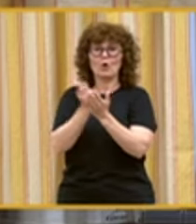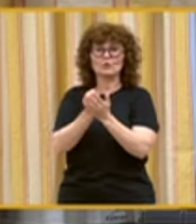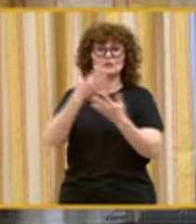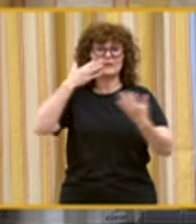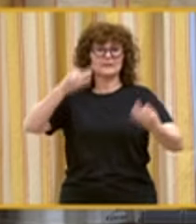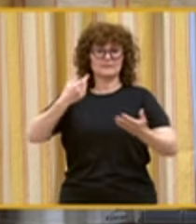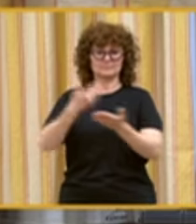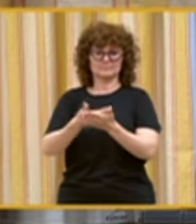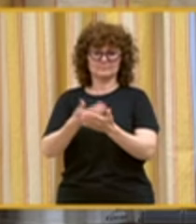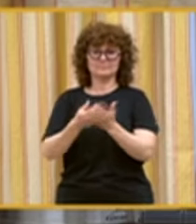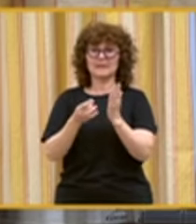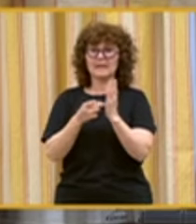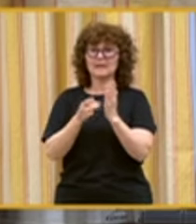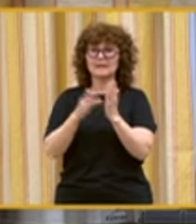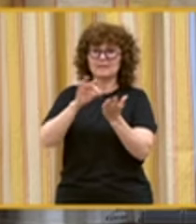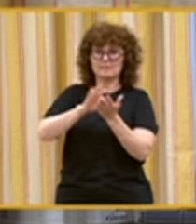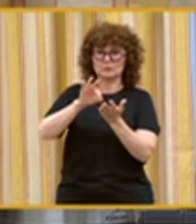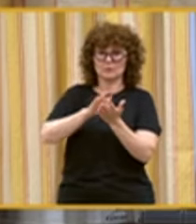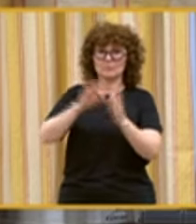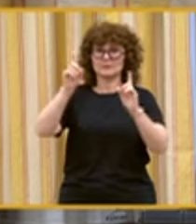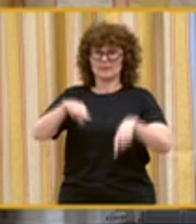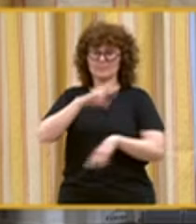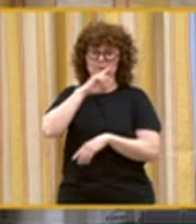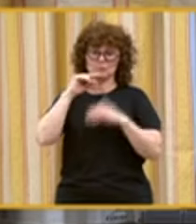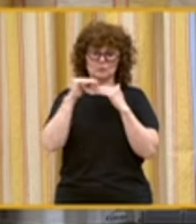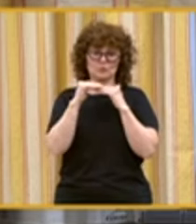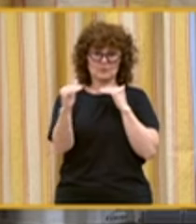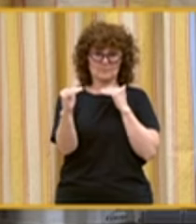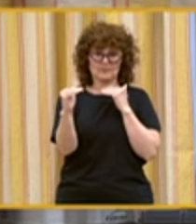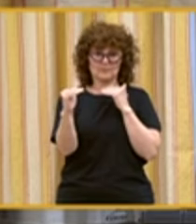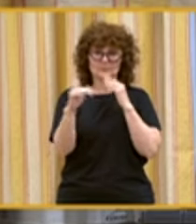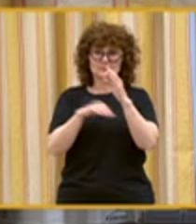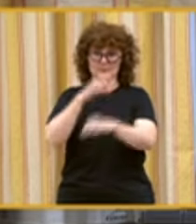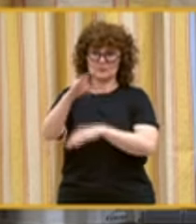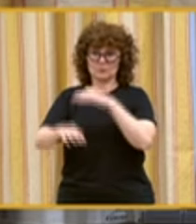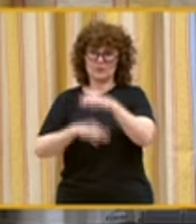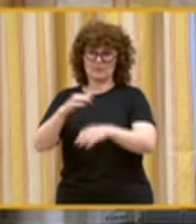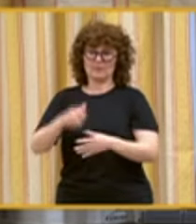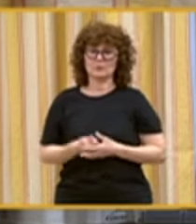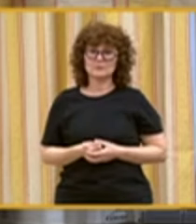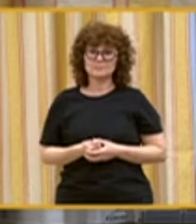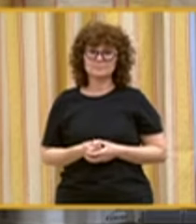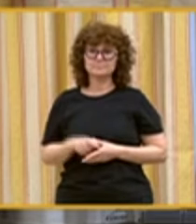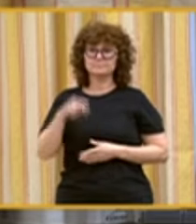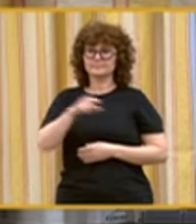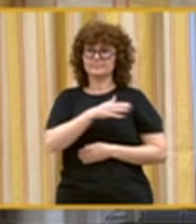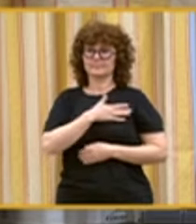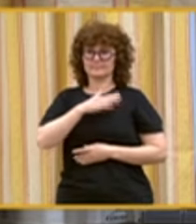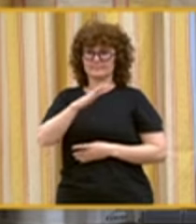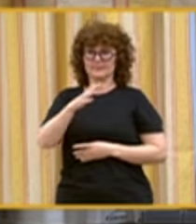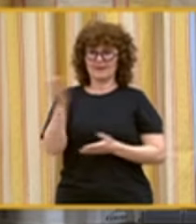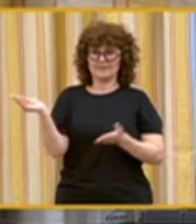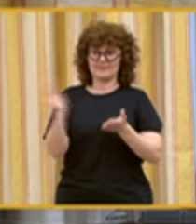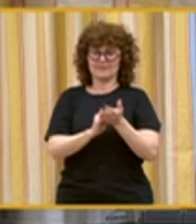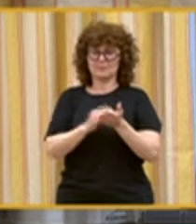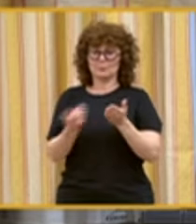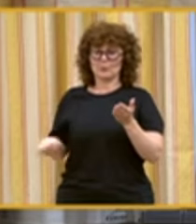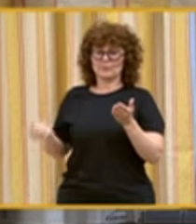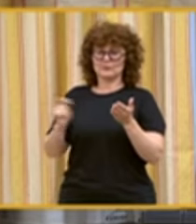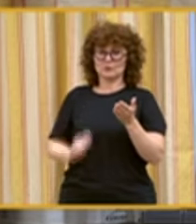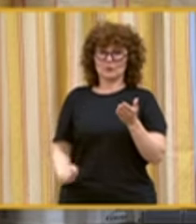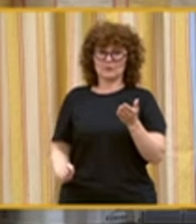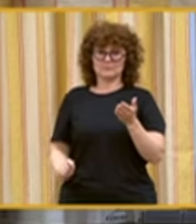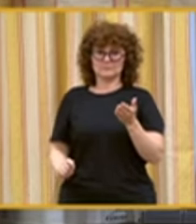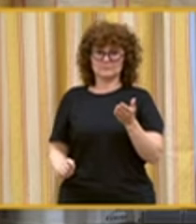se garantice la calidad de los servicios y la sostenibilidad de las organizaciones. Aquí quiero añadir que de la mano de los profesionales